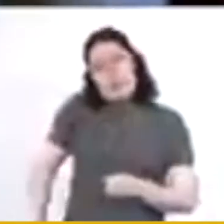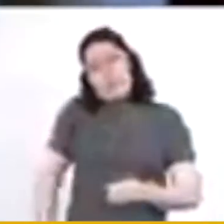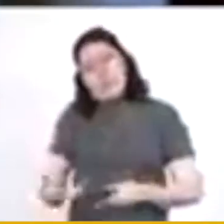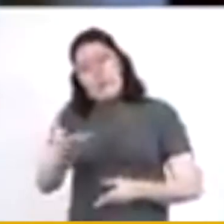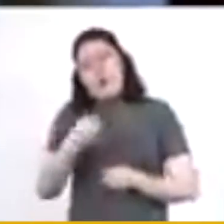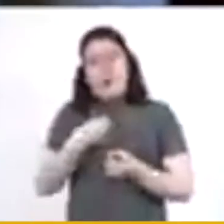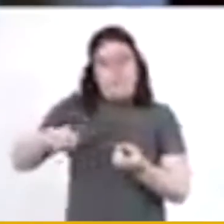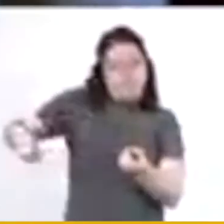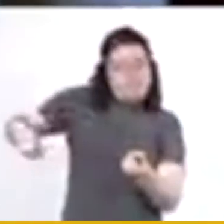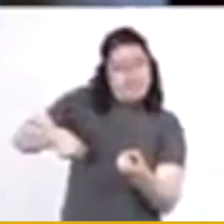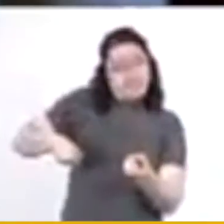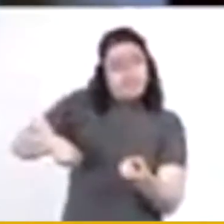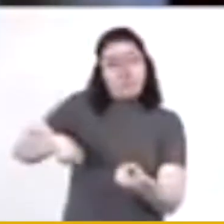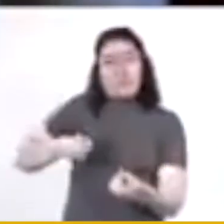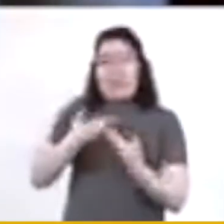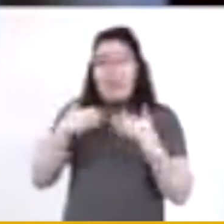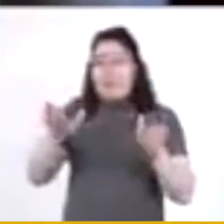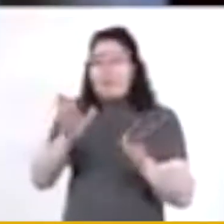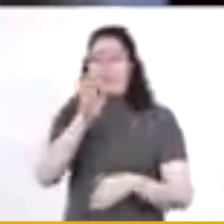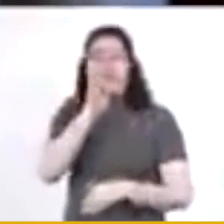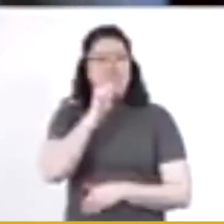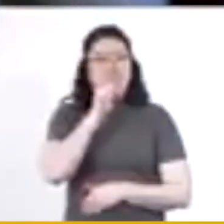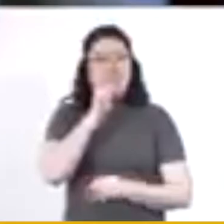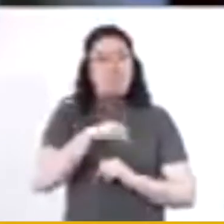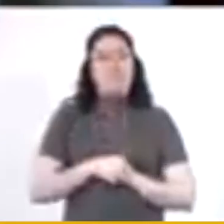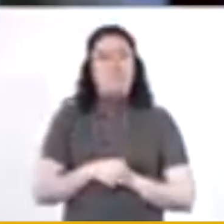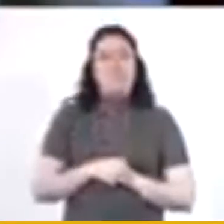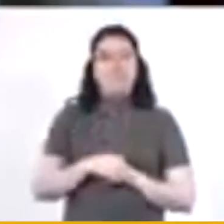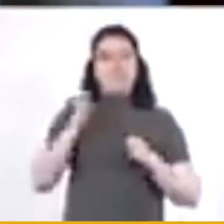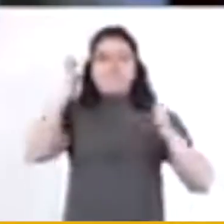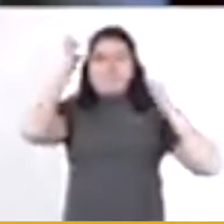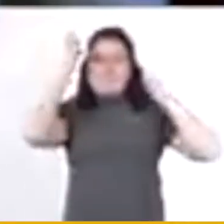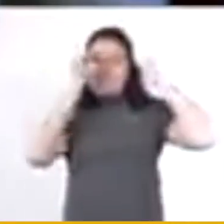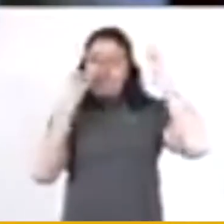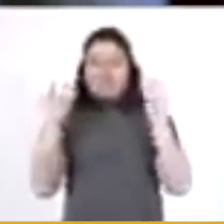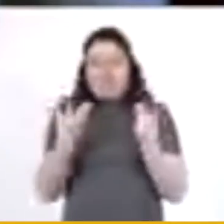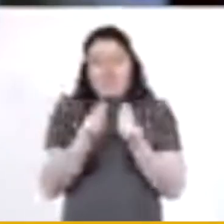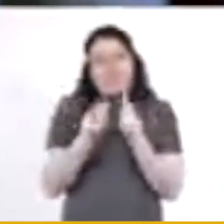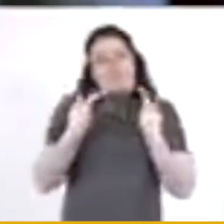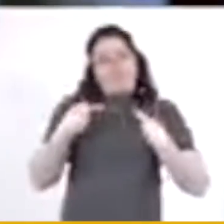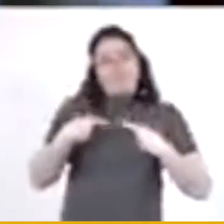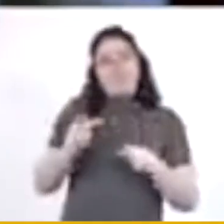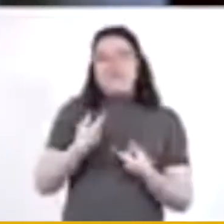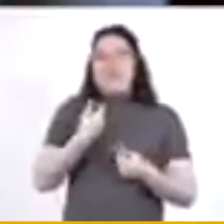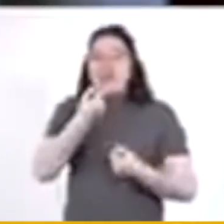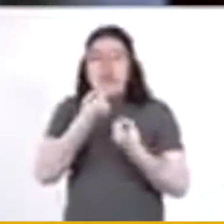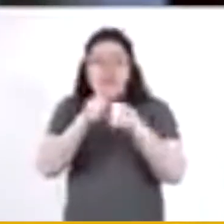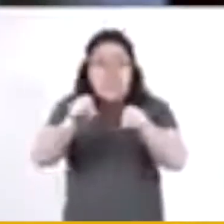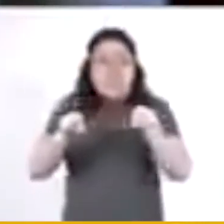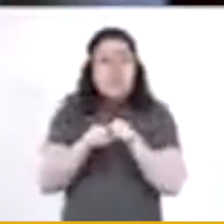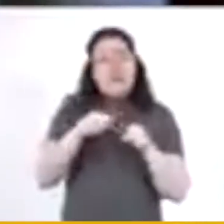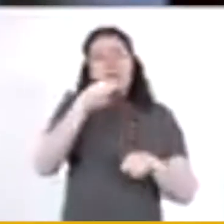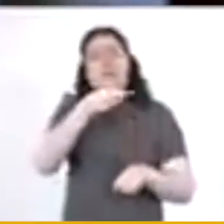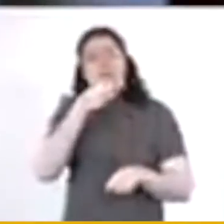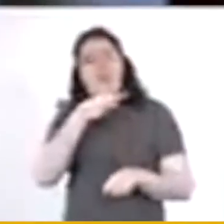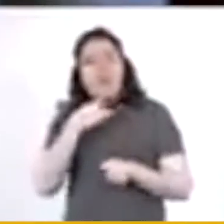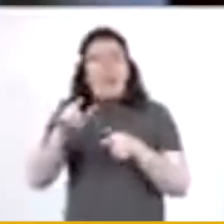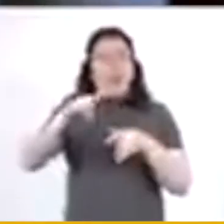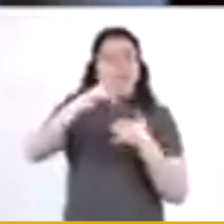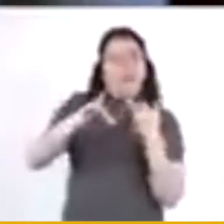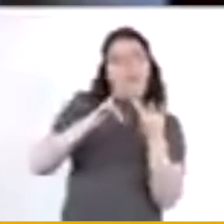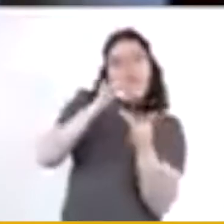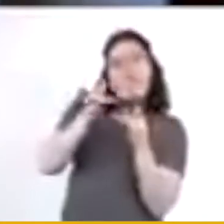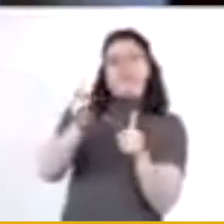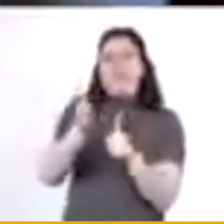boliches, villares, tampoco pueden abrir. Eventos con público, salones de fiestas, cantinas, bares, antros y